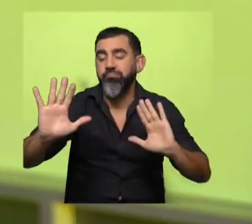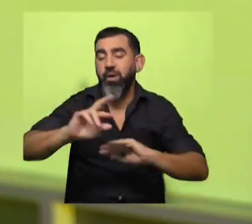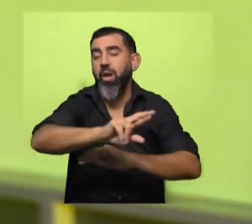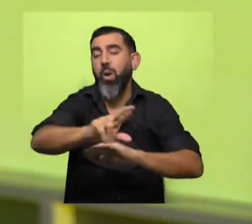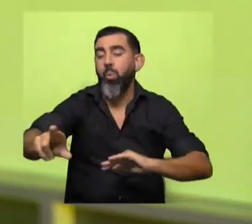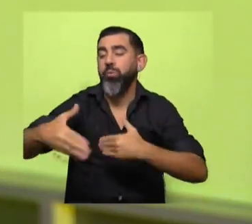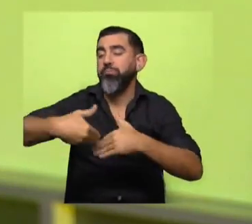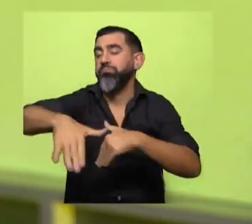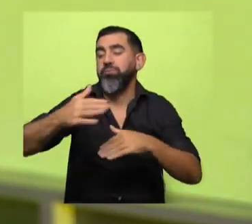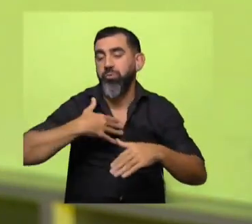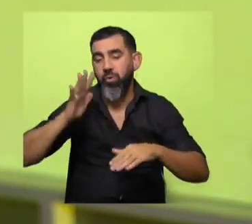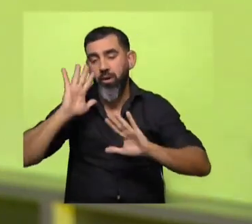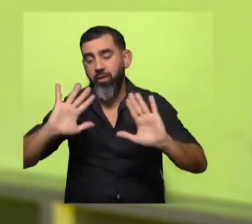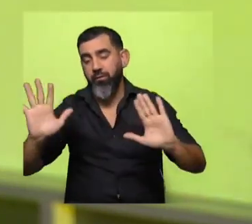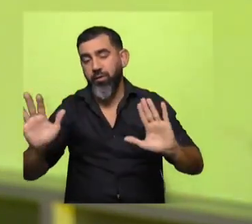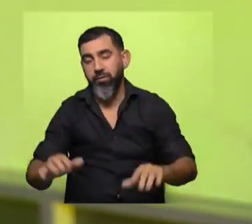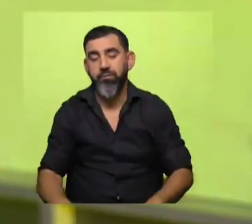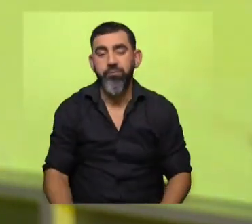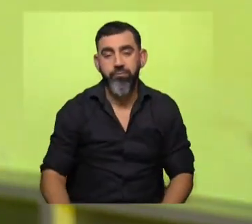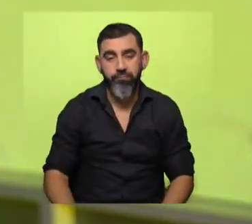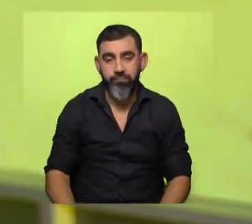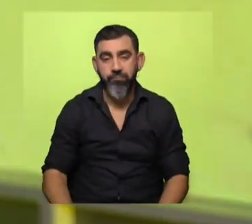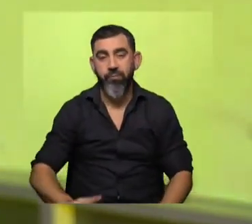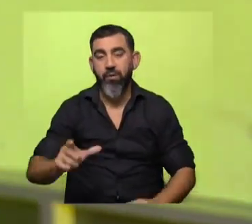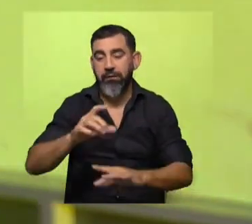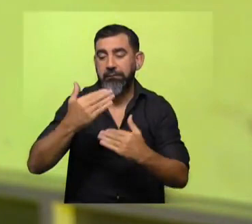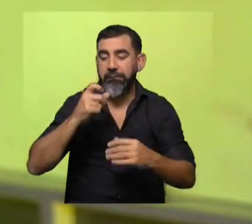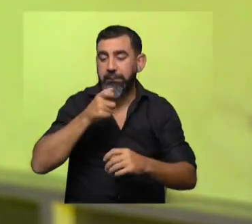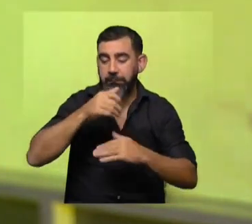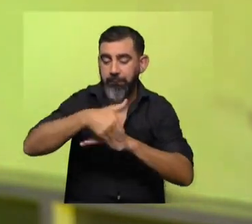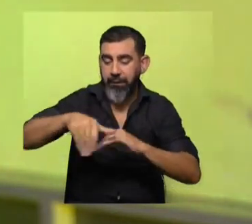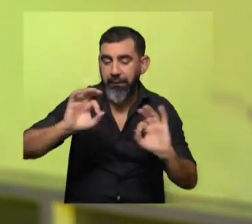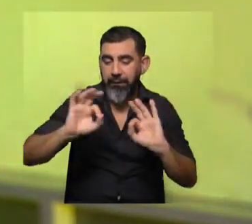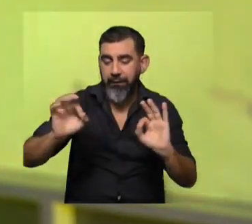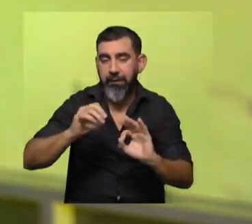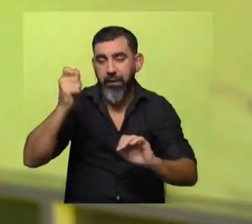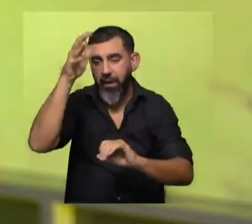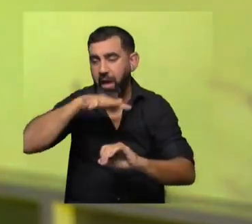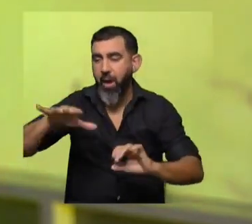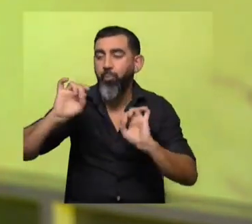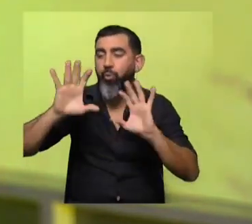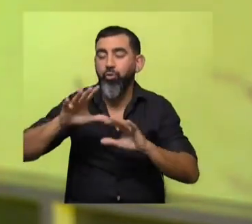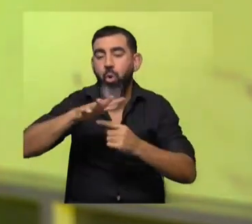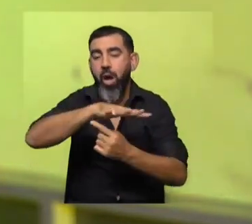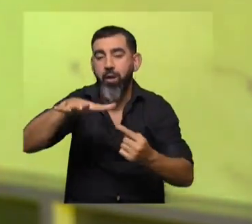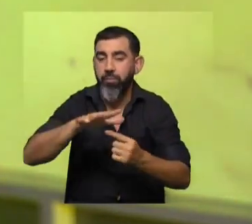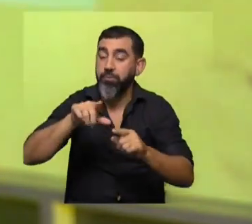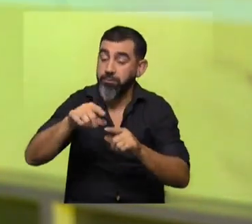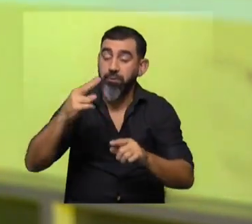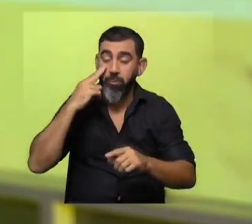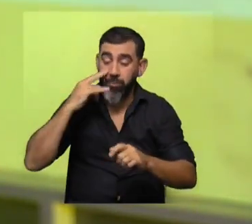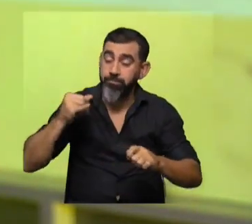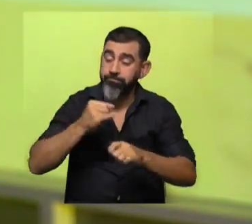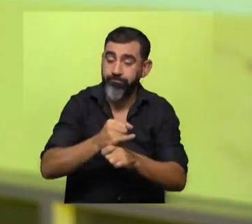que el ambiente es lo que pasa donde no hay cemento, donde no hay pavimento, donde no hay edificios y ahí es donde empezamos a